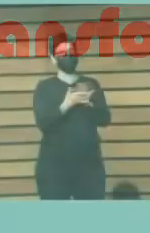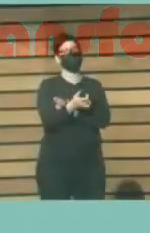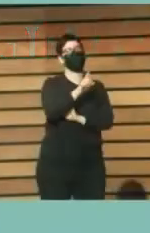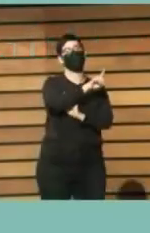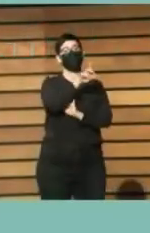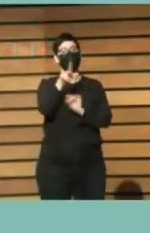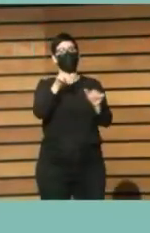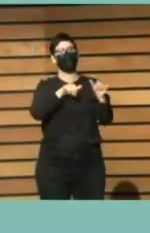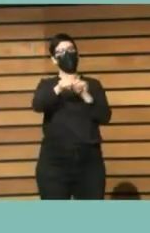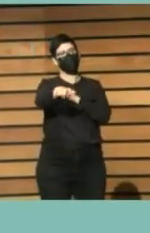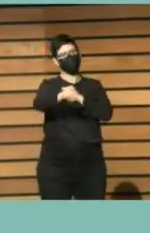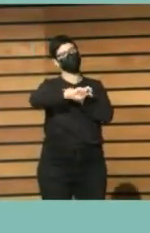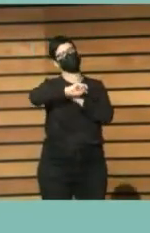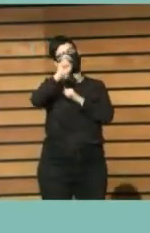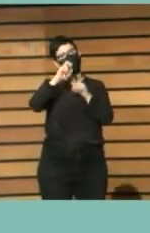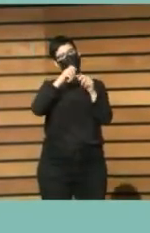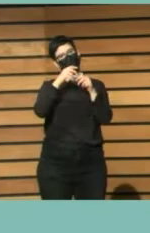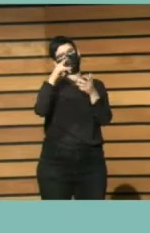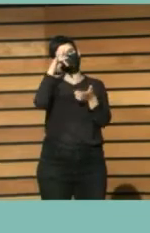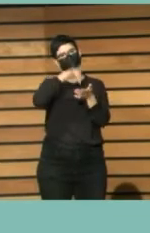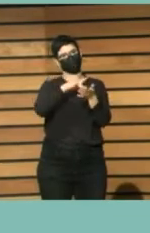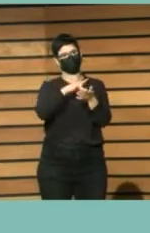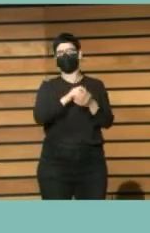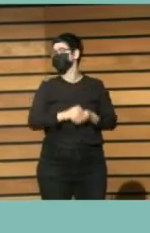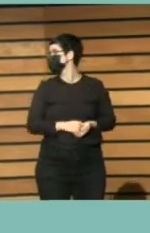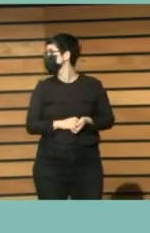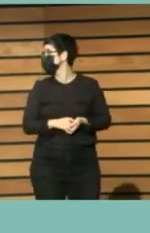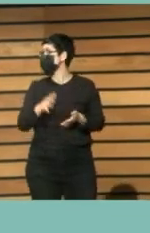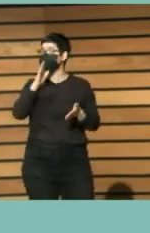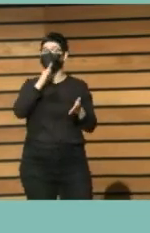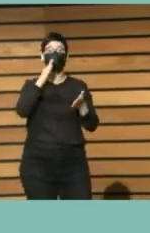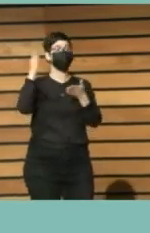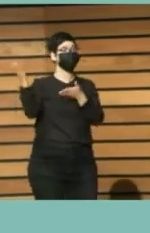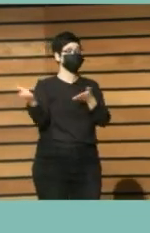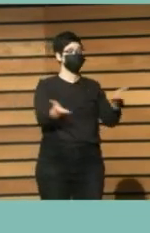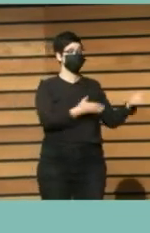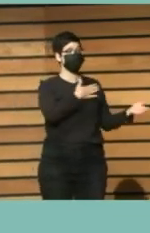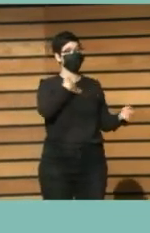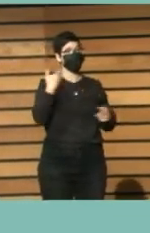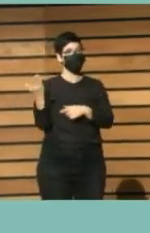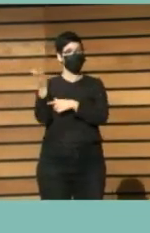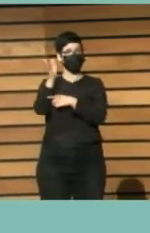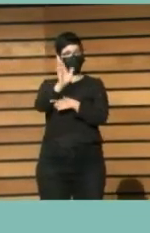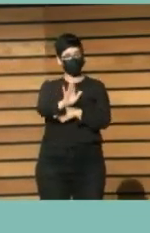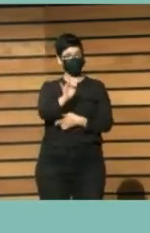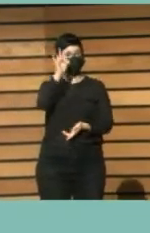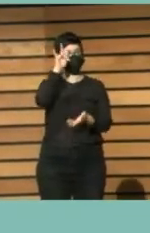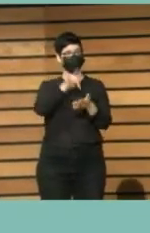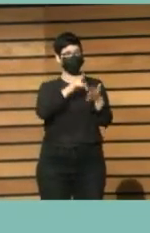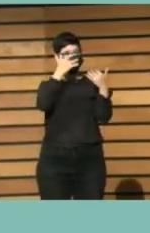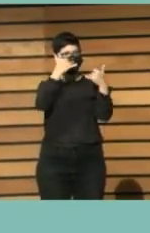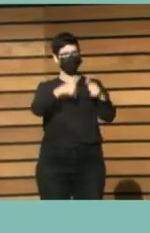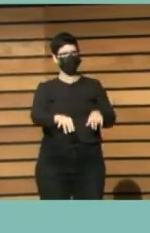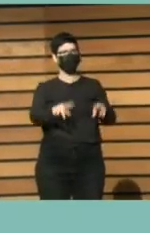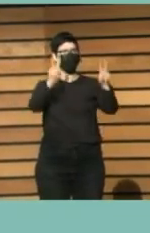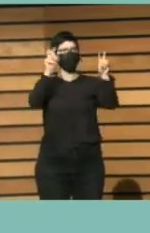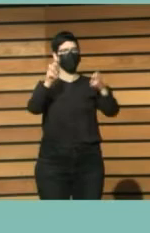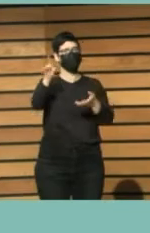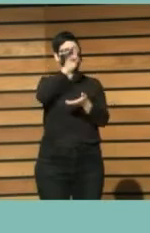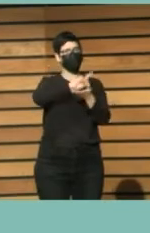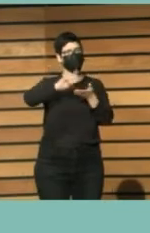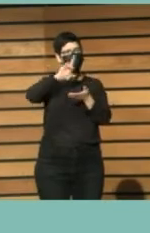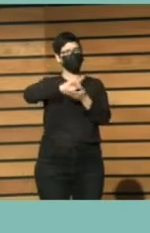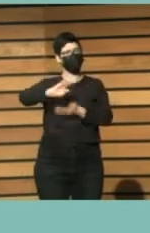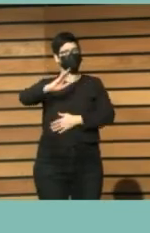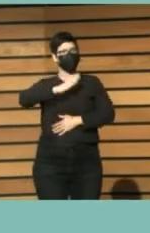Bueno, a continuación quiero presentar la siguiente sesión que versa sobre la digitalización del patrimonio